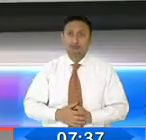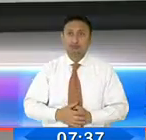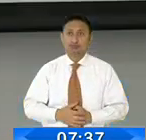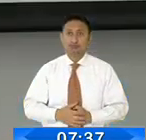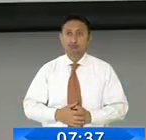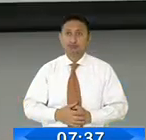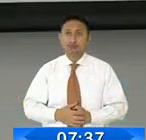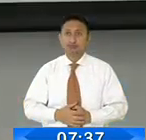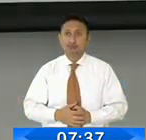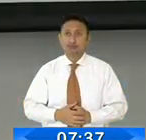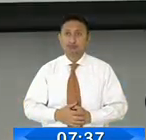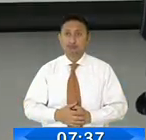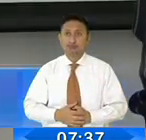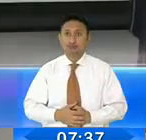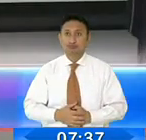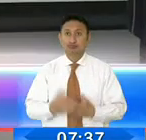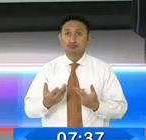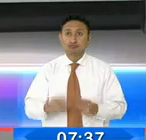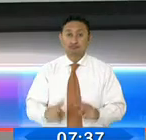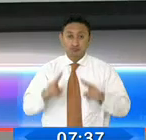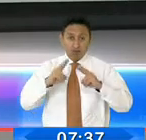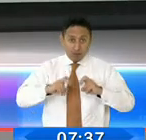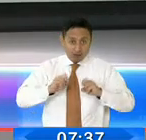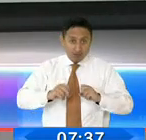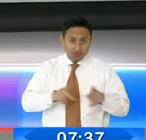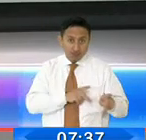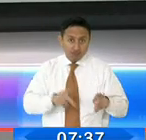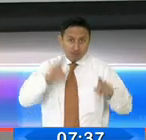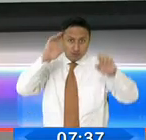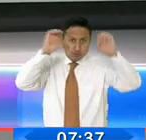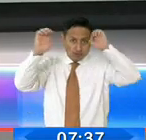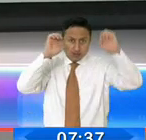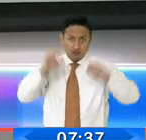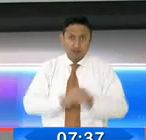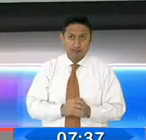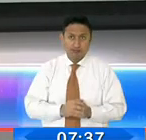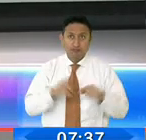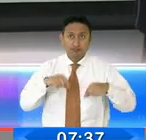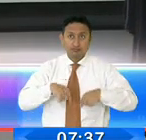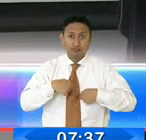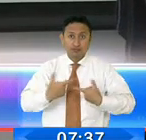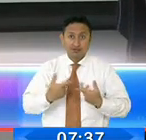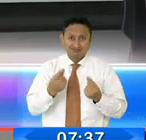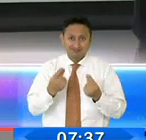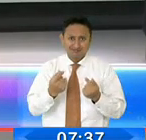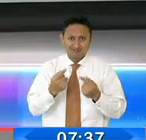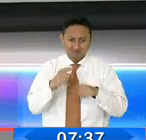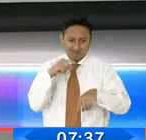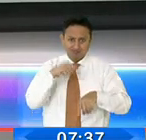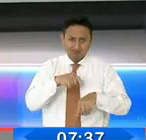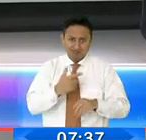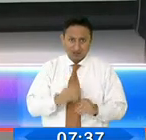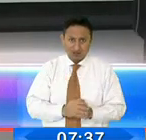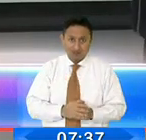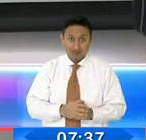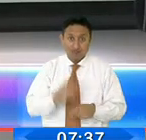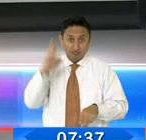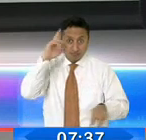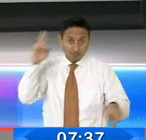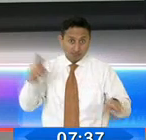investigación, la planificación estratégica y la detección temprana. Y este convenio precisamente